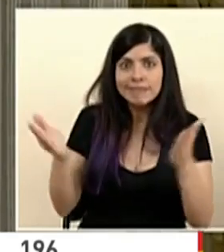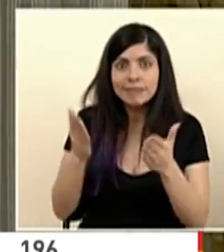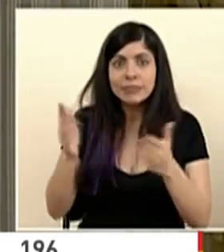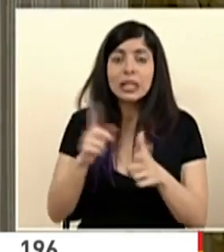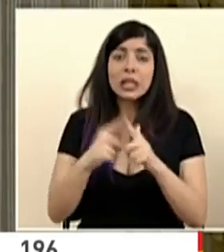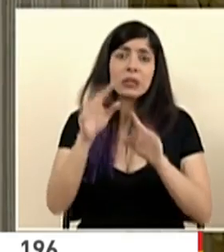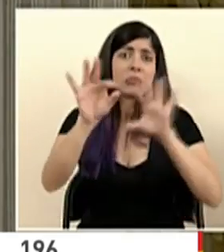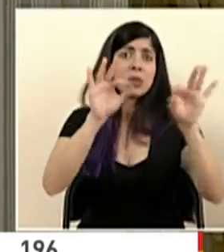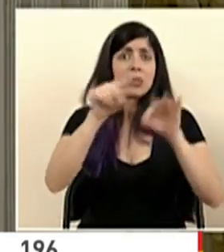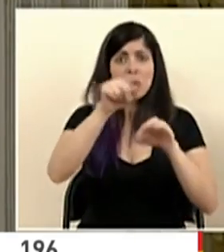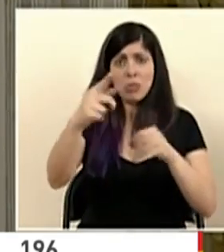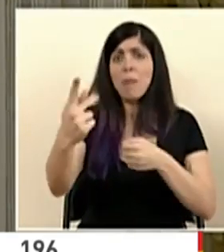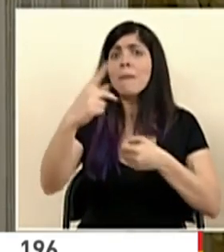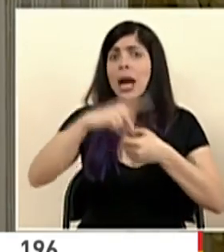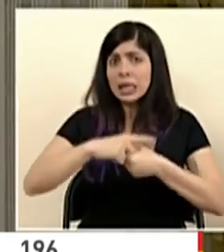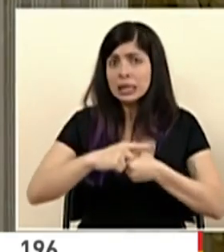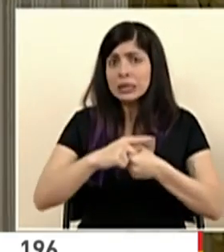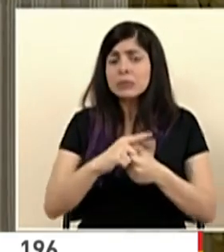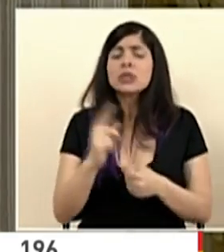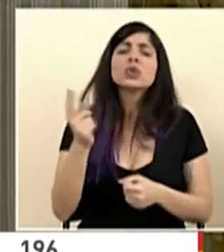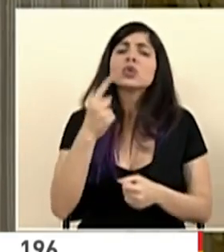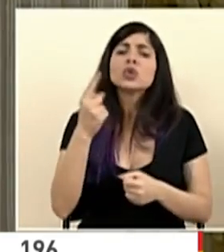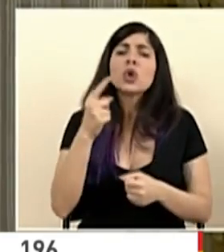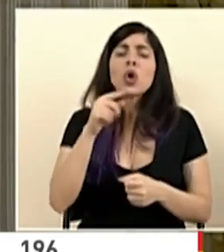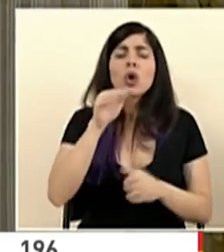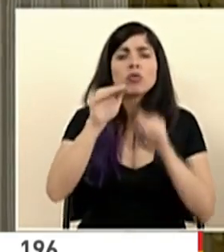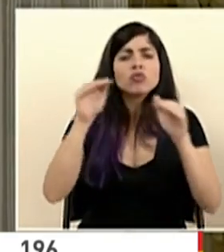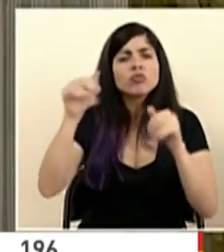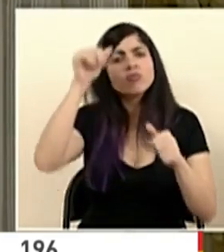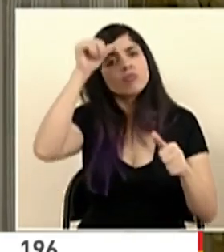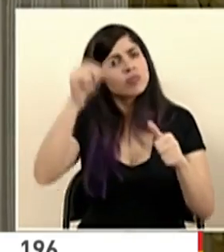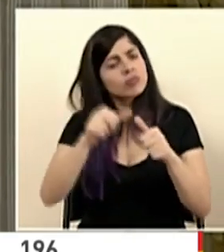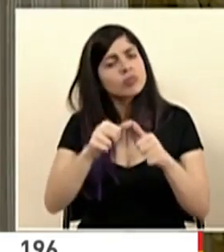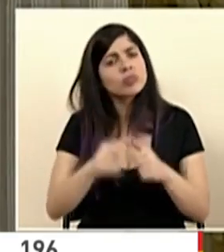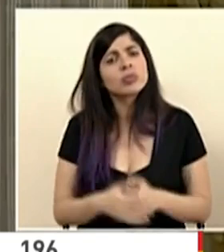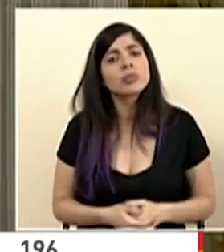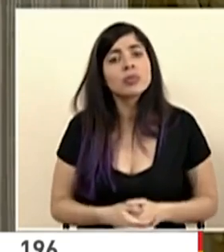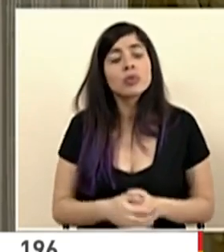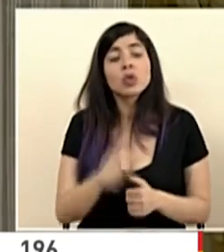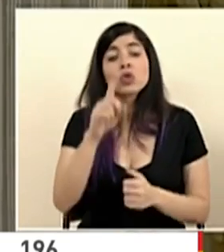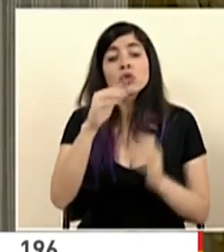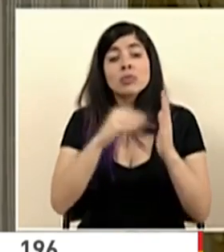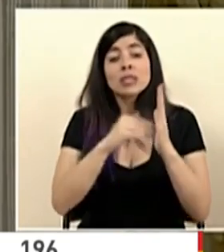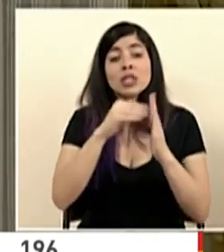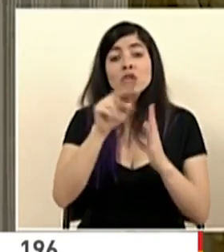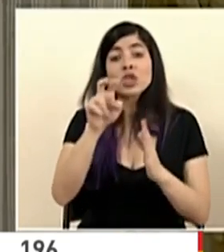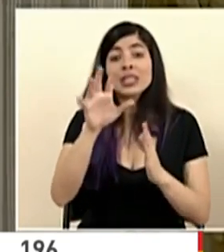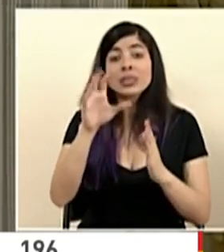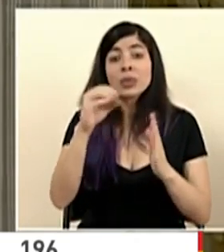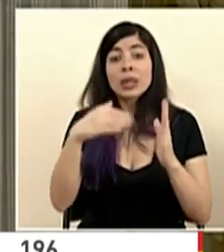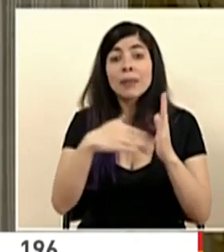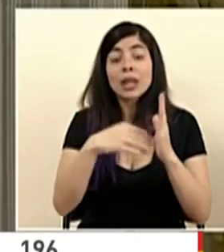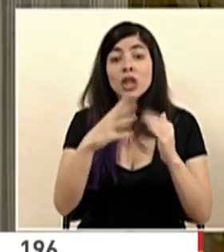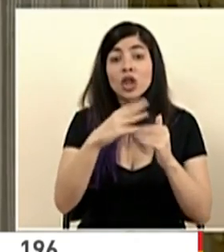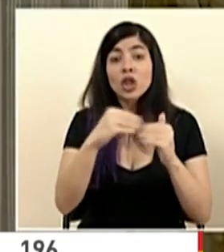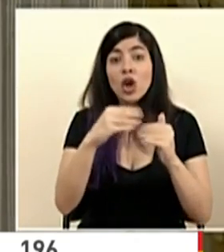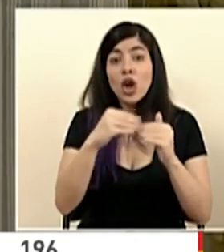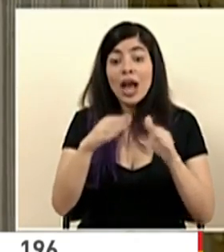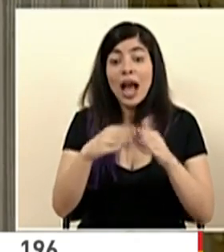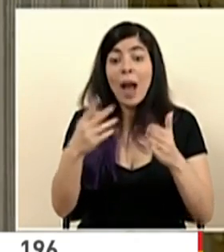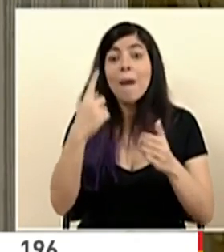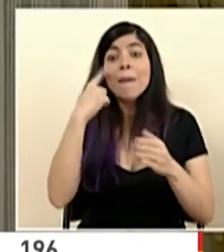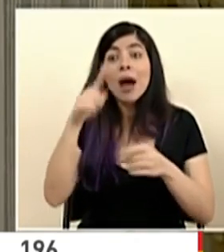todos a que participen y hacer solamente el recuerdo de que el millón doscientos cincuenta mil dólares que abrimos para